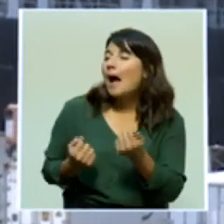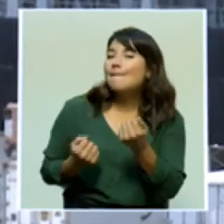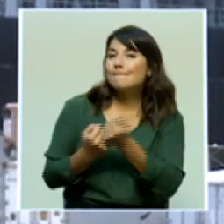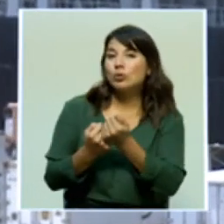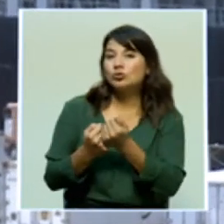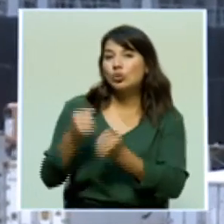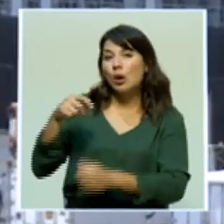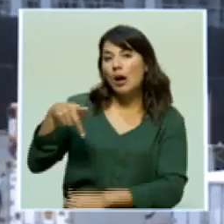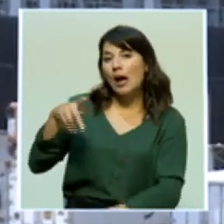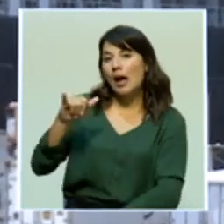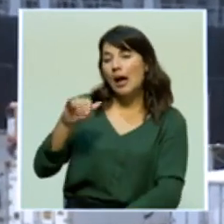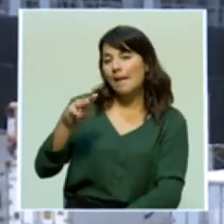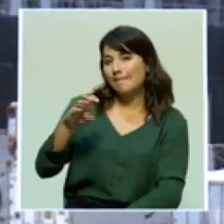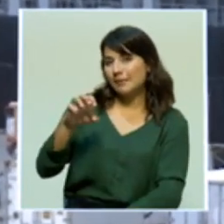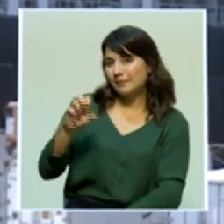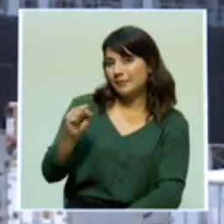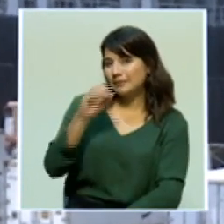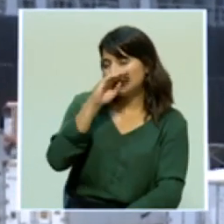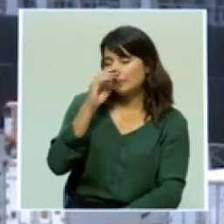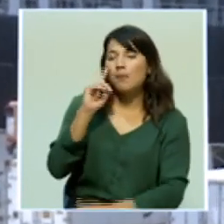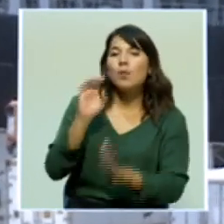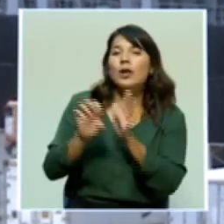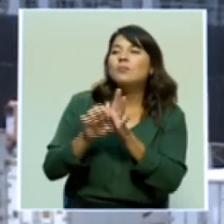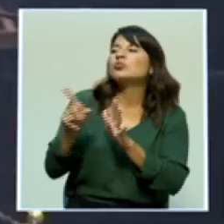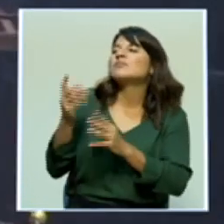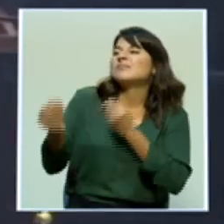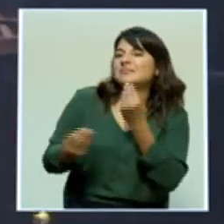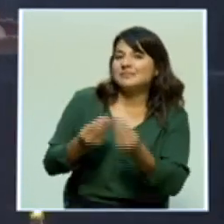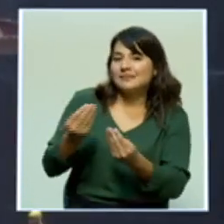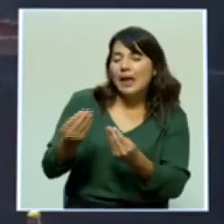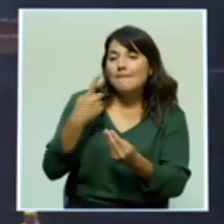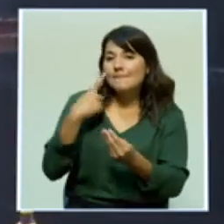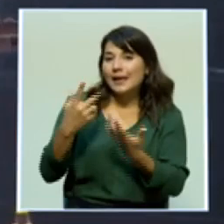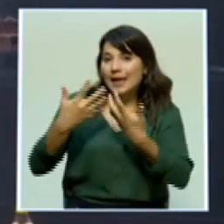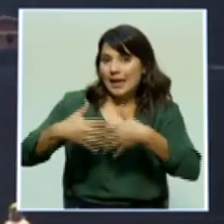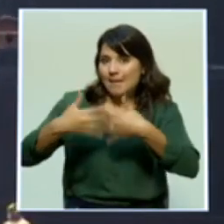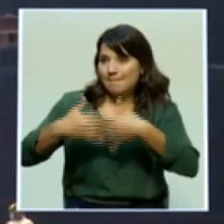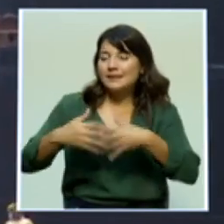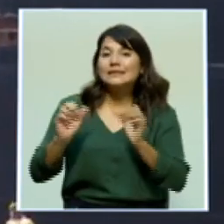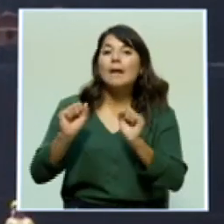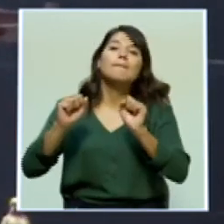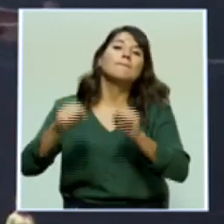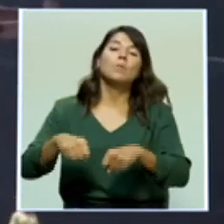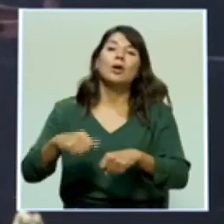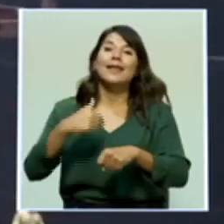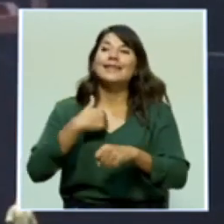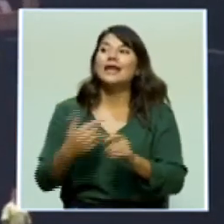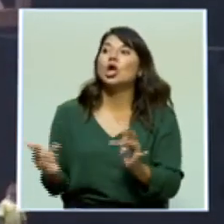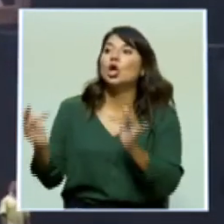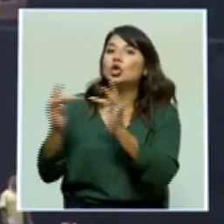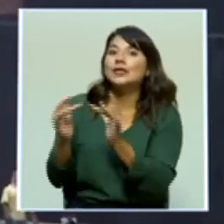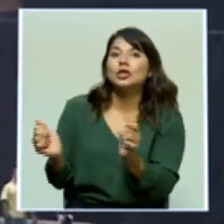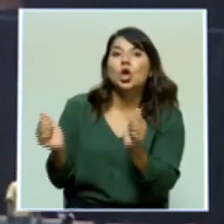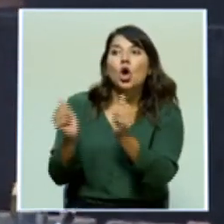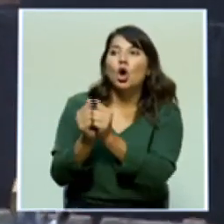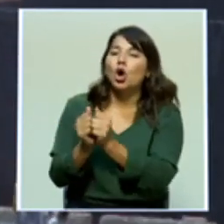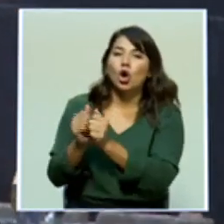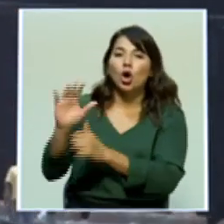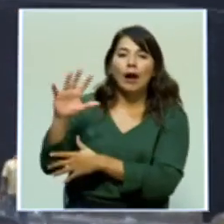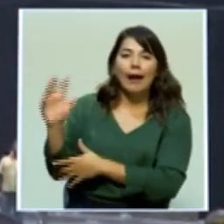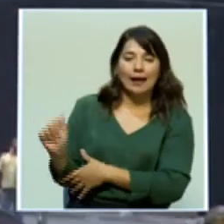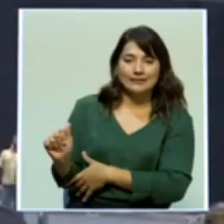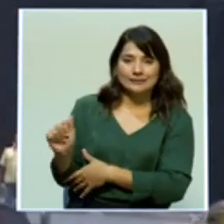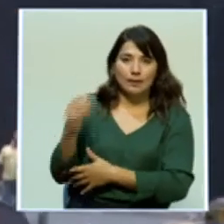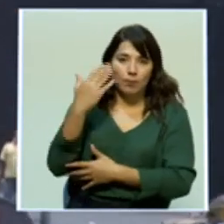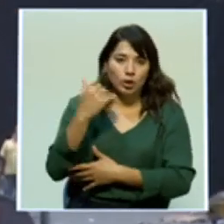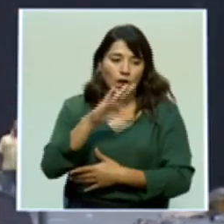medianas empresas. Por ejemplo, ¿cómo se haría para que estas empresas puedan llegar a un mercado como el asiático, partiendo de que no todas tienen